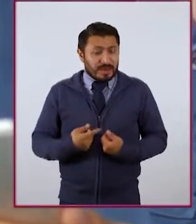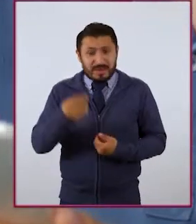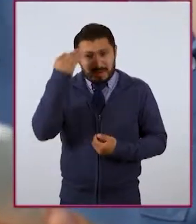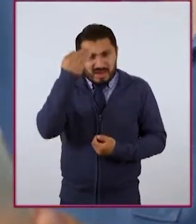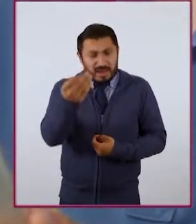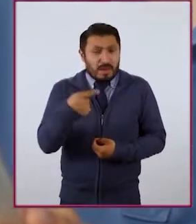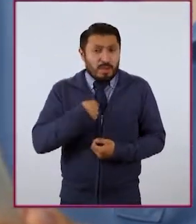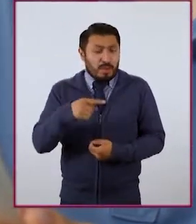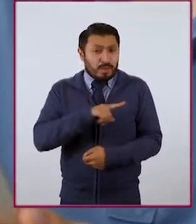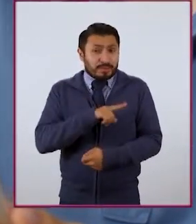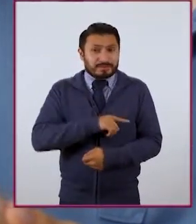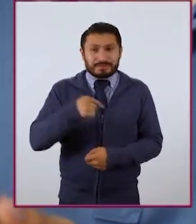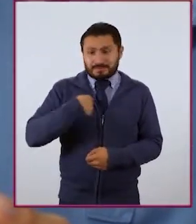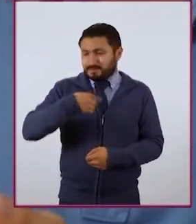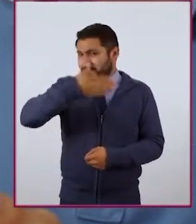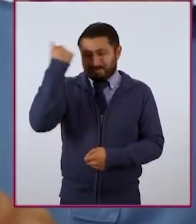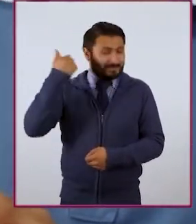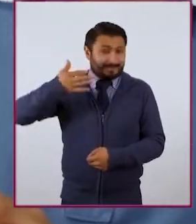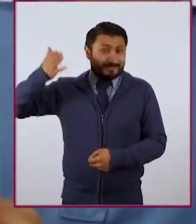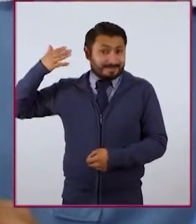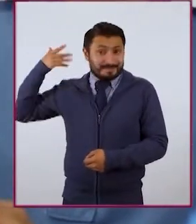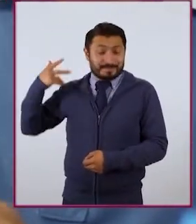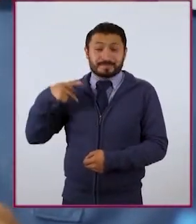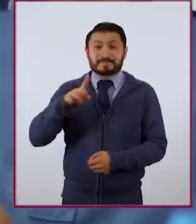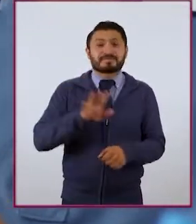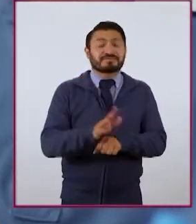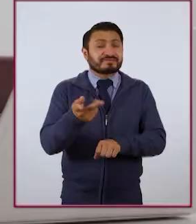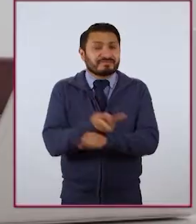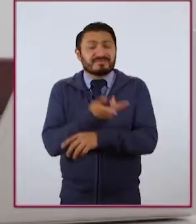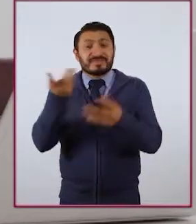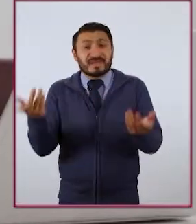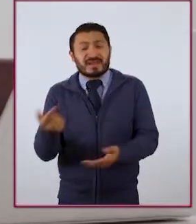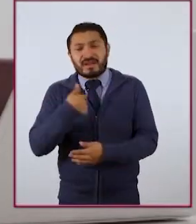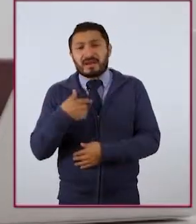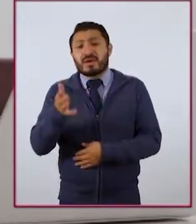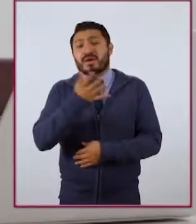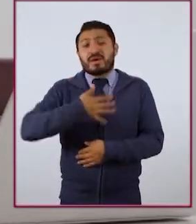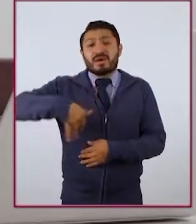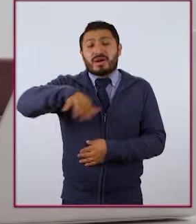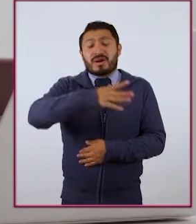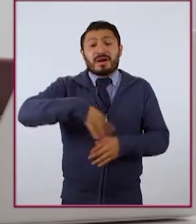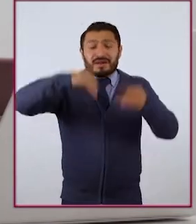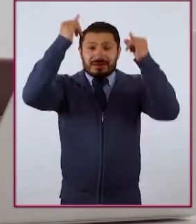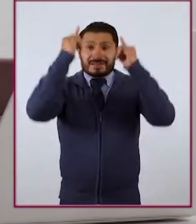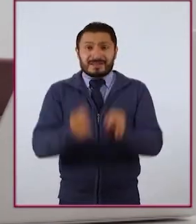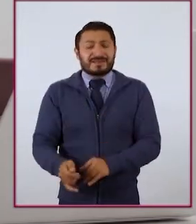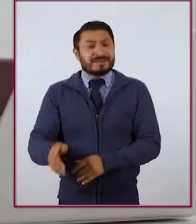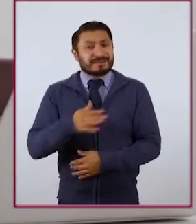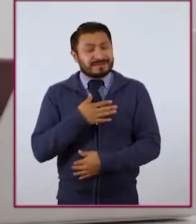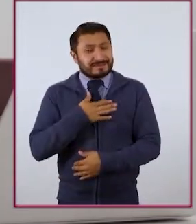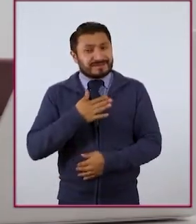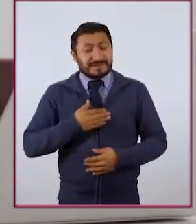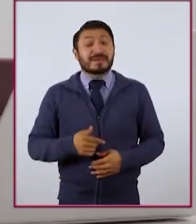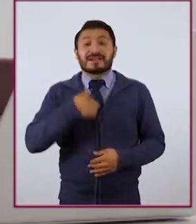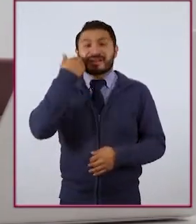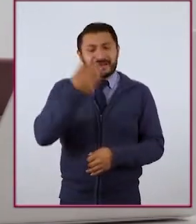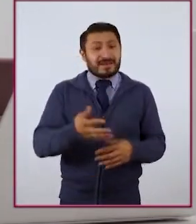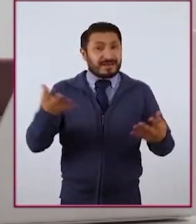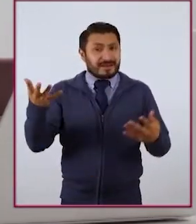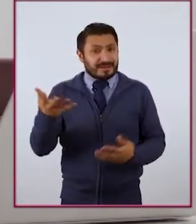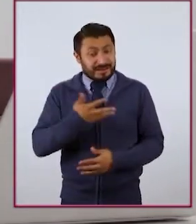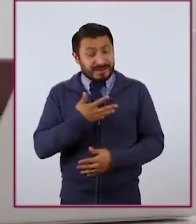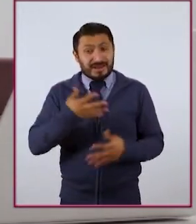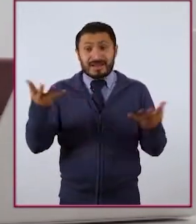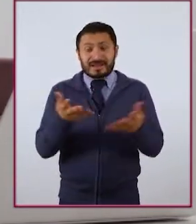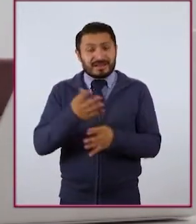mí. Yo no lo sabía en ese entonces, pero lo que pasaba es que estaba buscando una identidad propia. Quería tener y hacer cosas